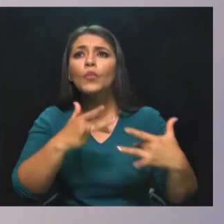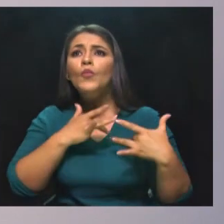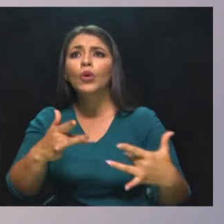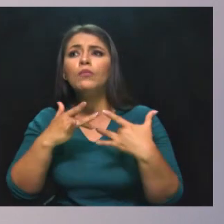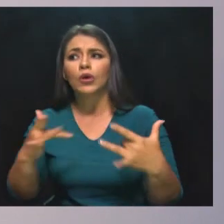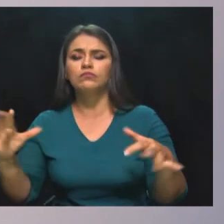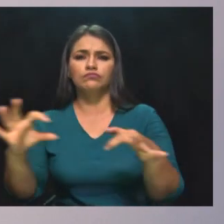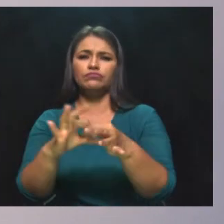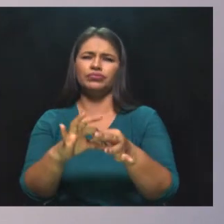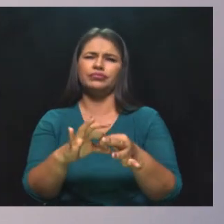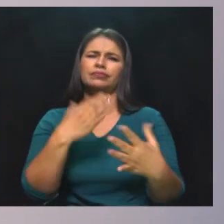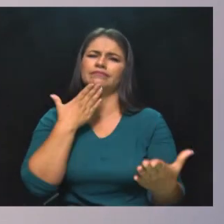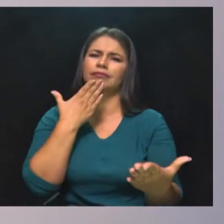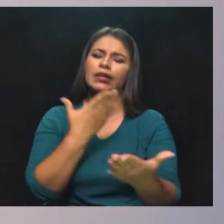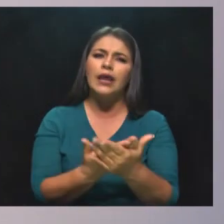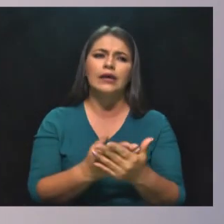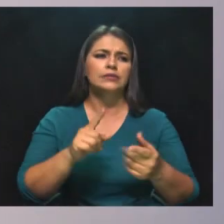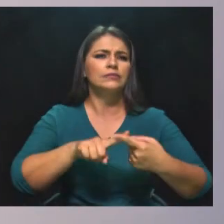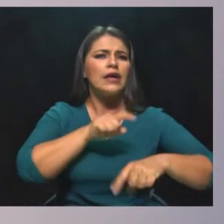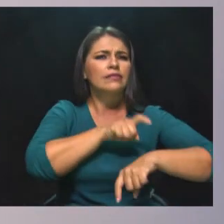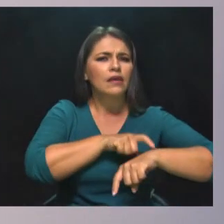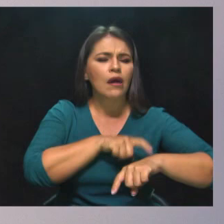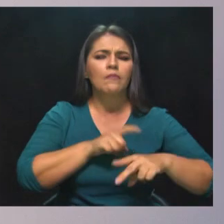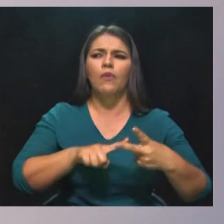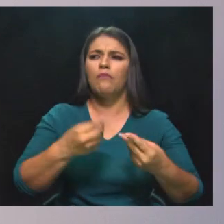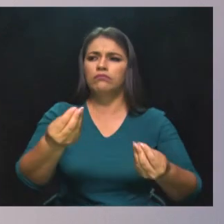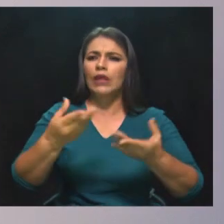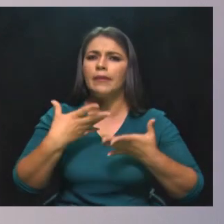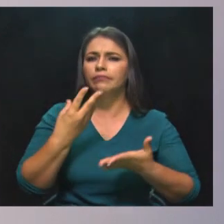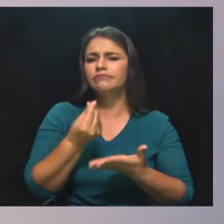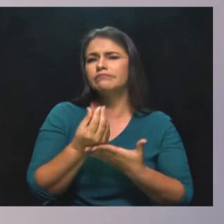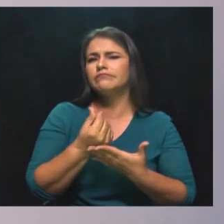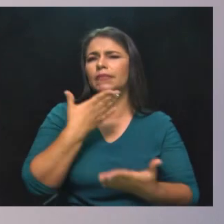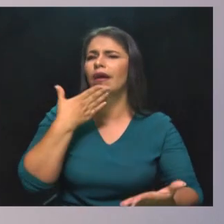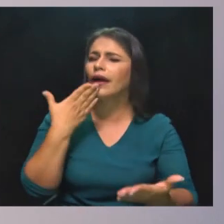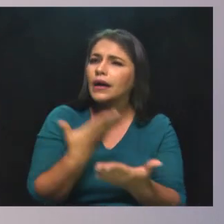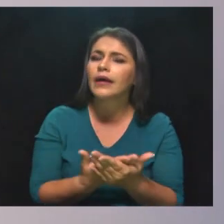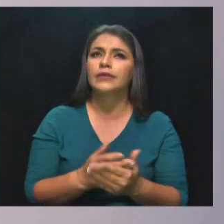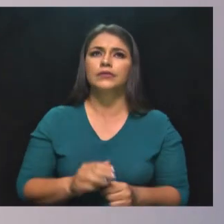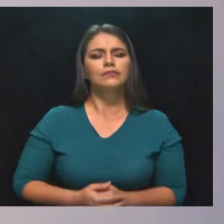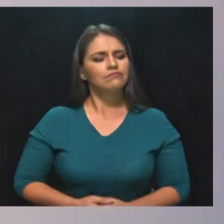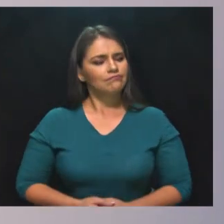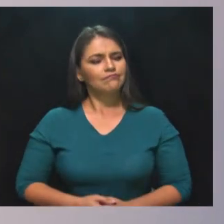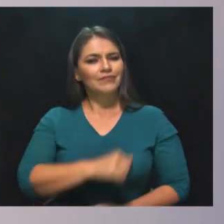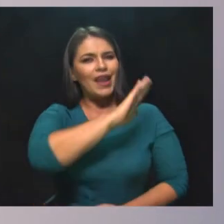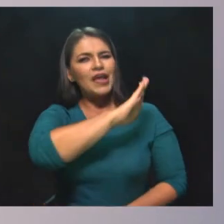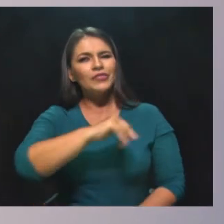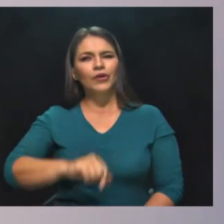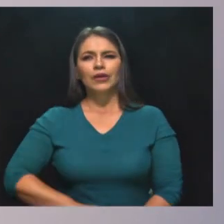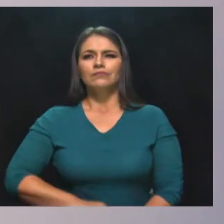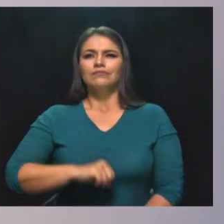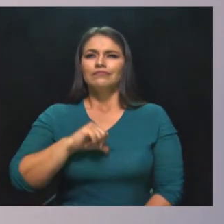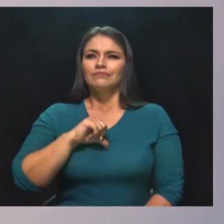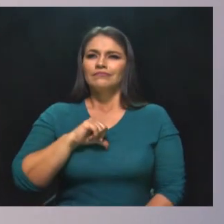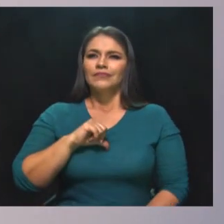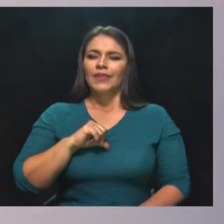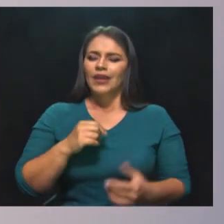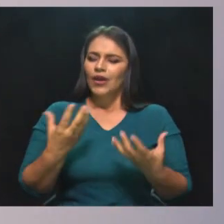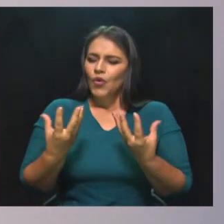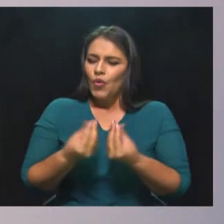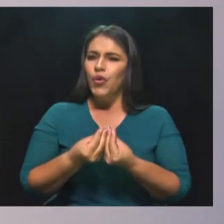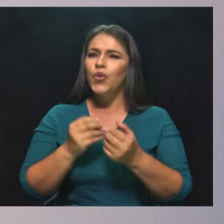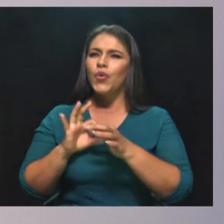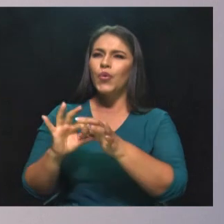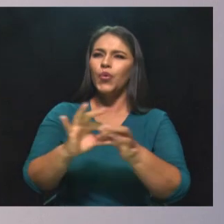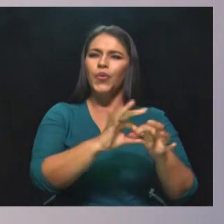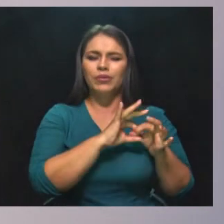red para ofrecer tiempo o dinero. Tenemos que sentirnos orgullosos de esa capacidad nuestra de dar y